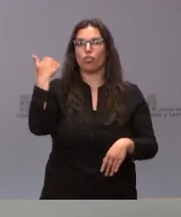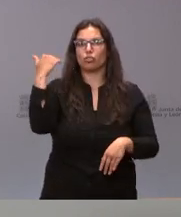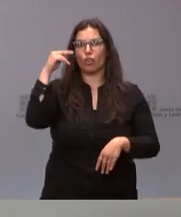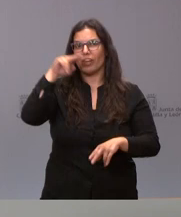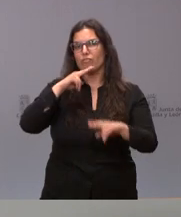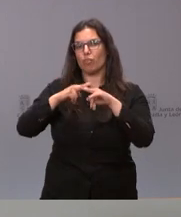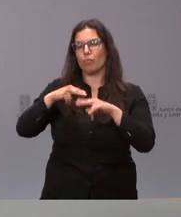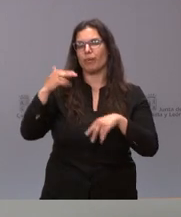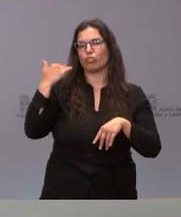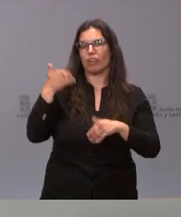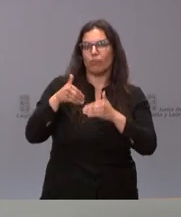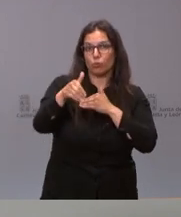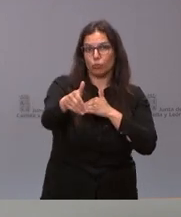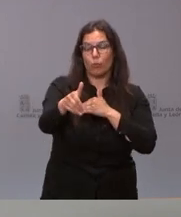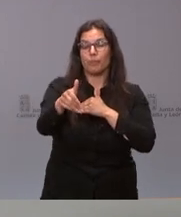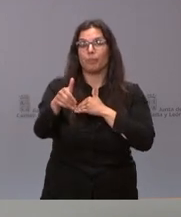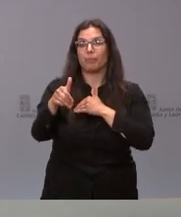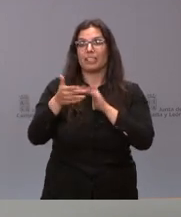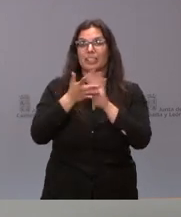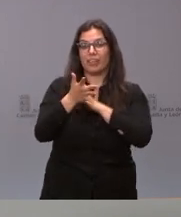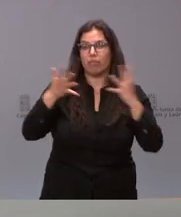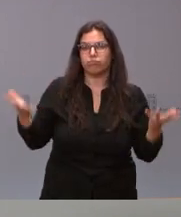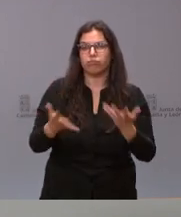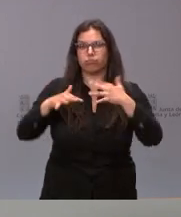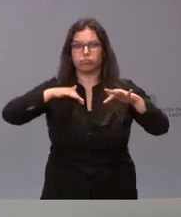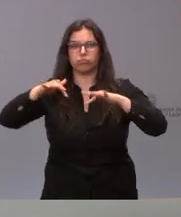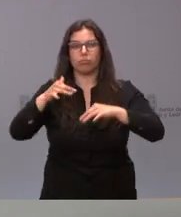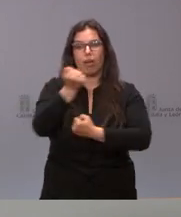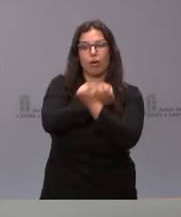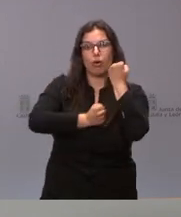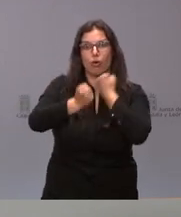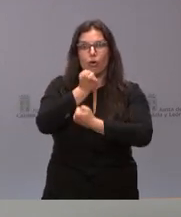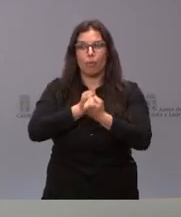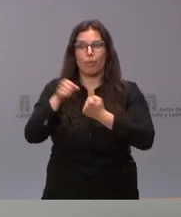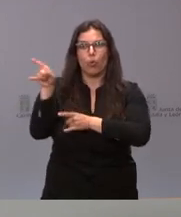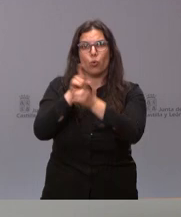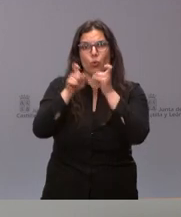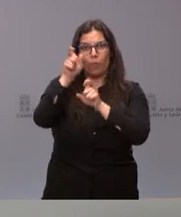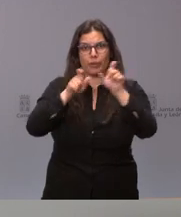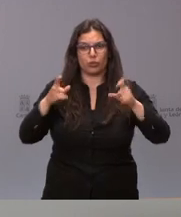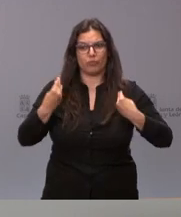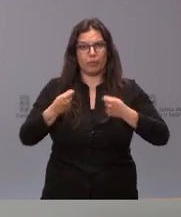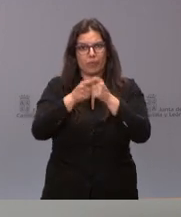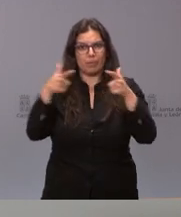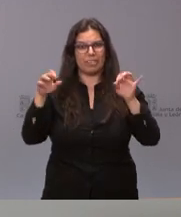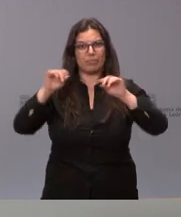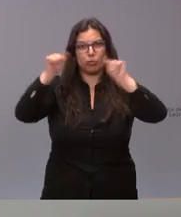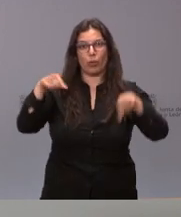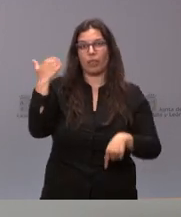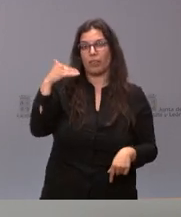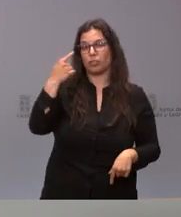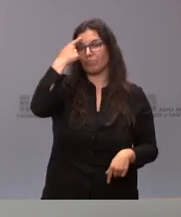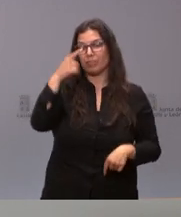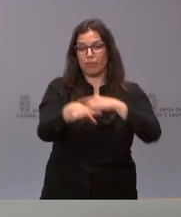Se trata con ello de incentivar la actividad económica y favorecer la reactivación demográfica en la provincia de Soria. Saben ustedes que este